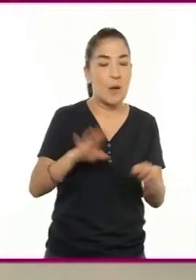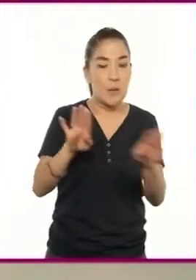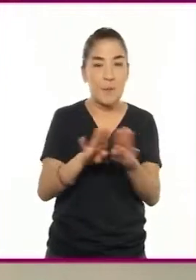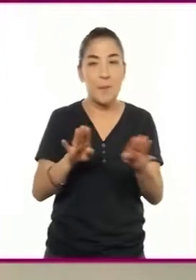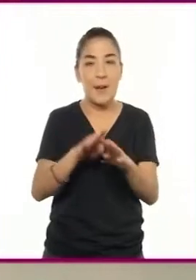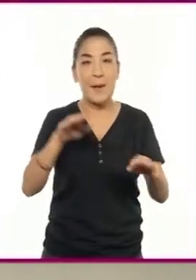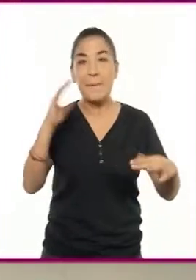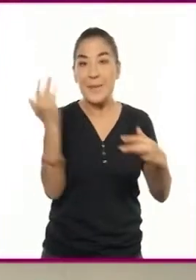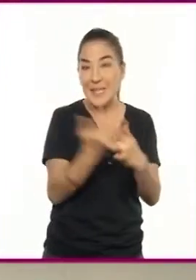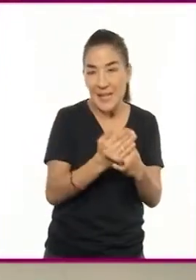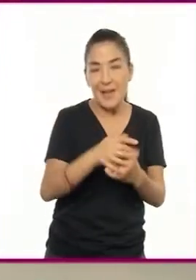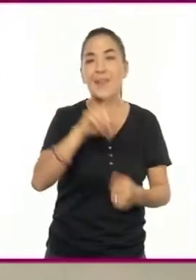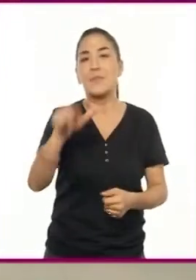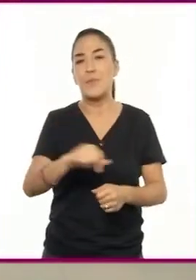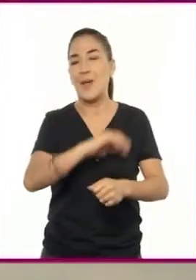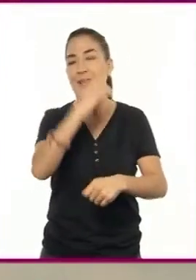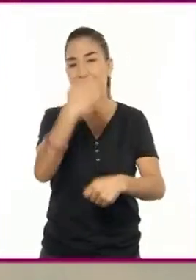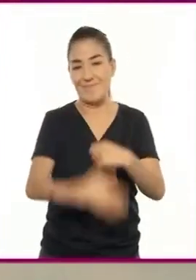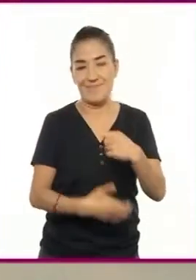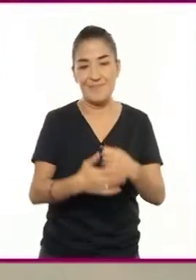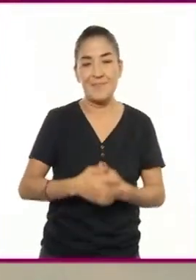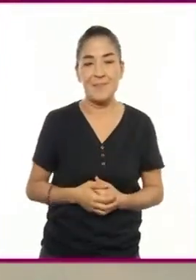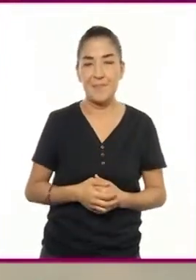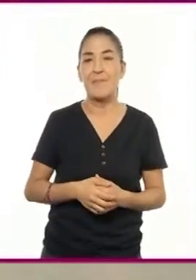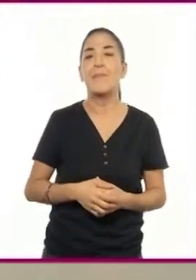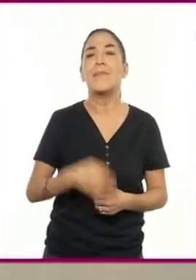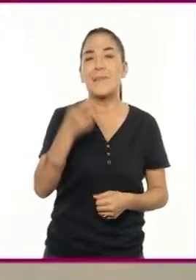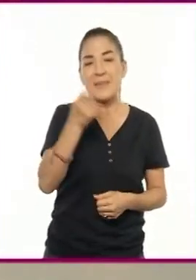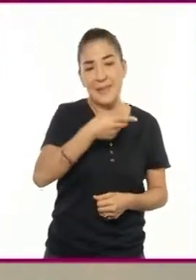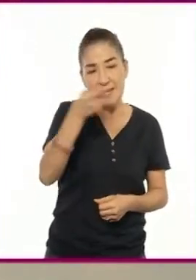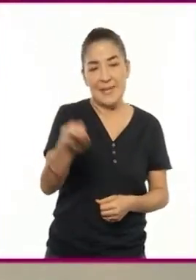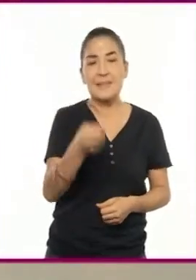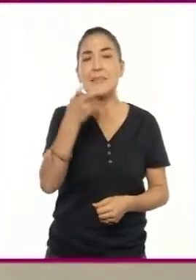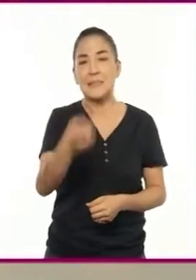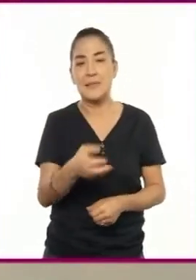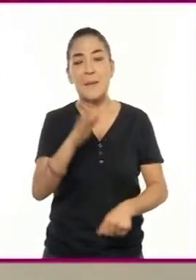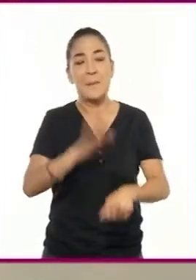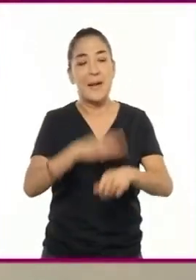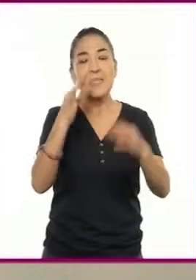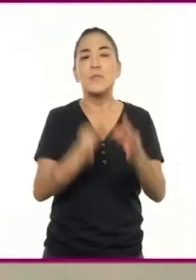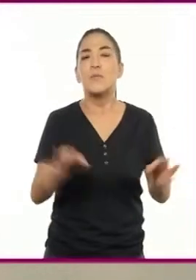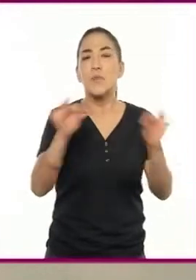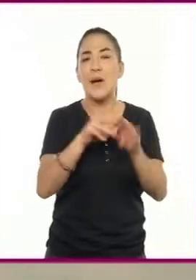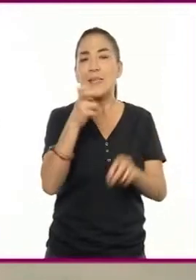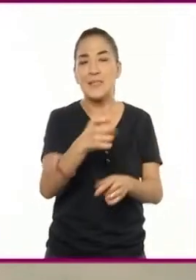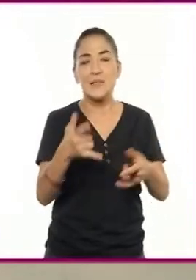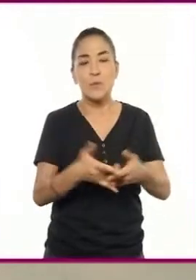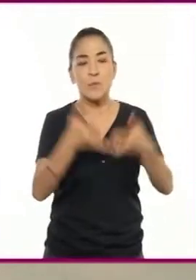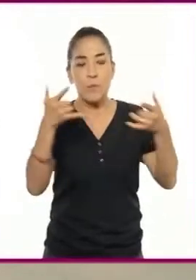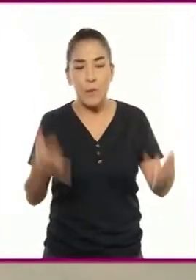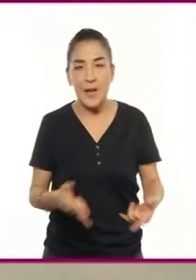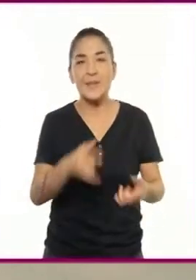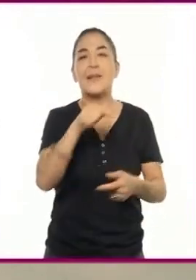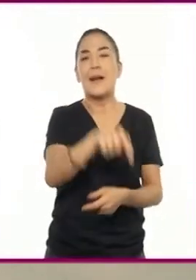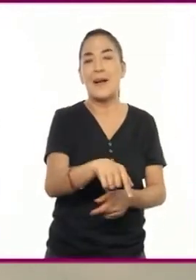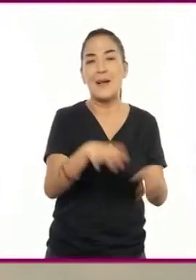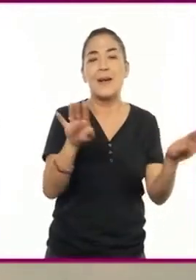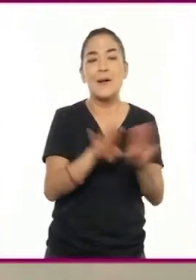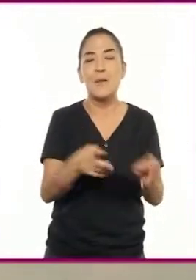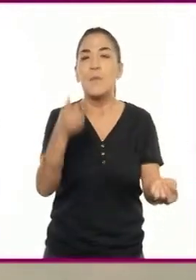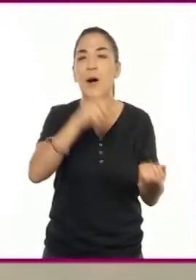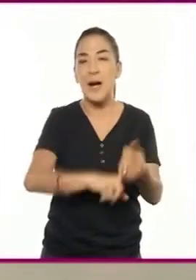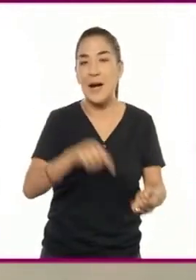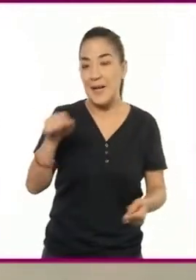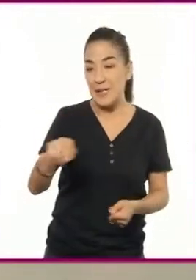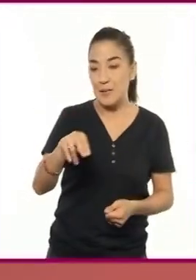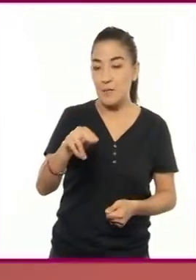desenlace, ¿verdad? Se podría decir que lo más importante en un cuento es la historia, mientras que en la novela